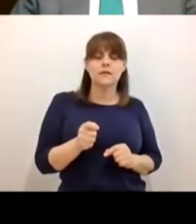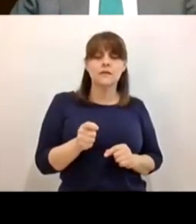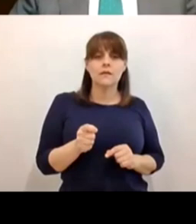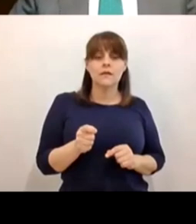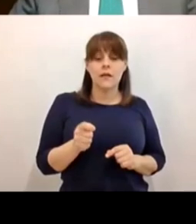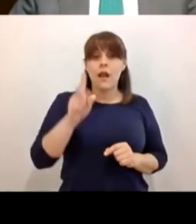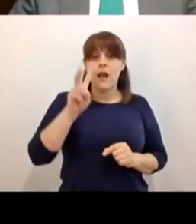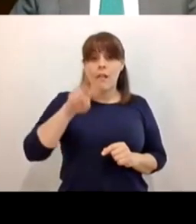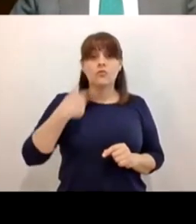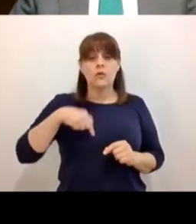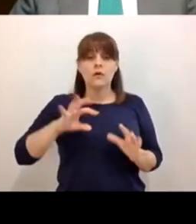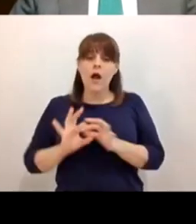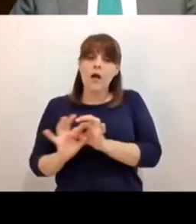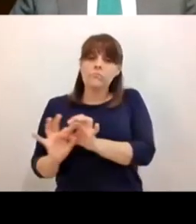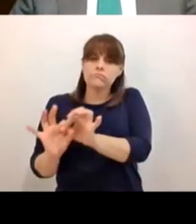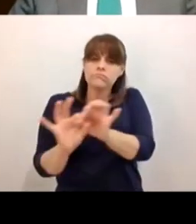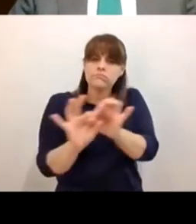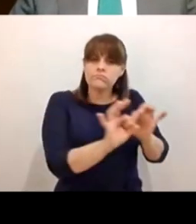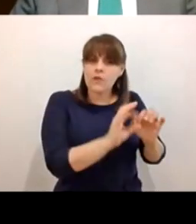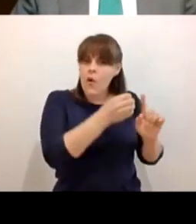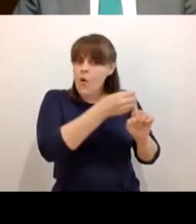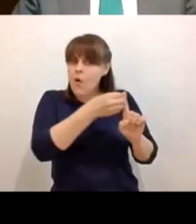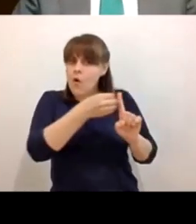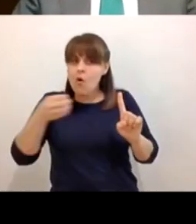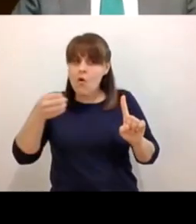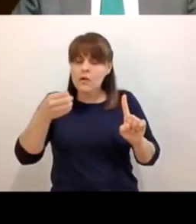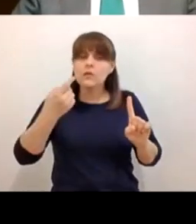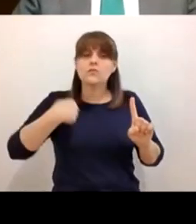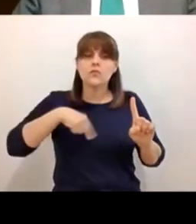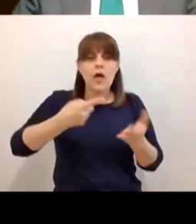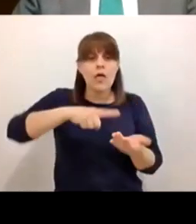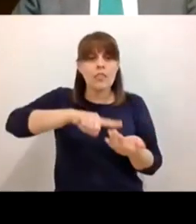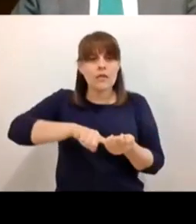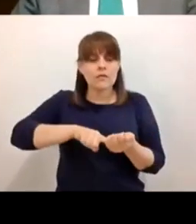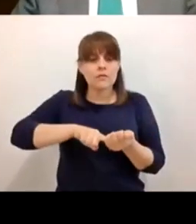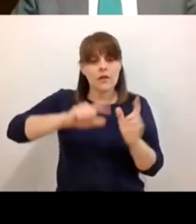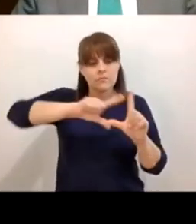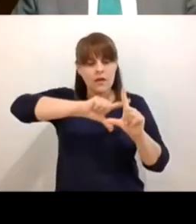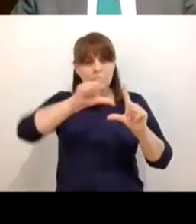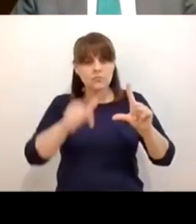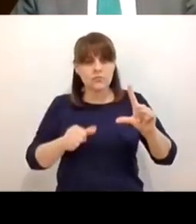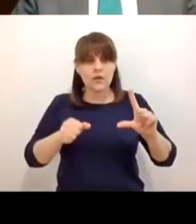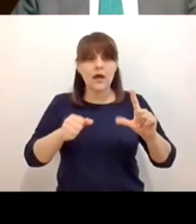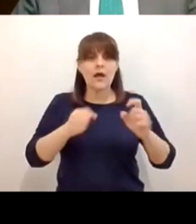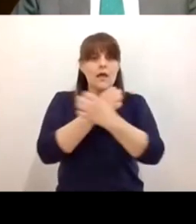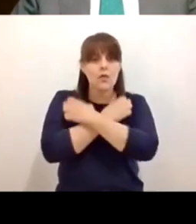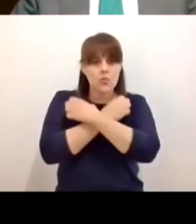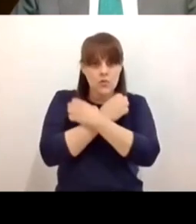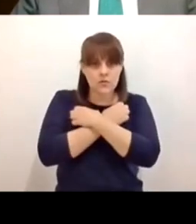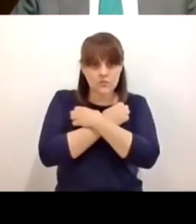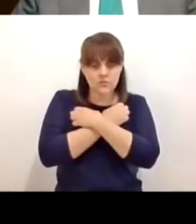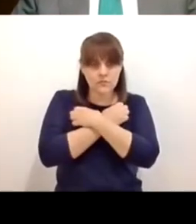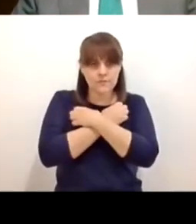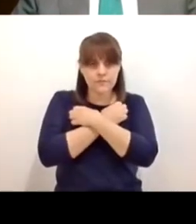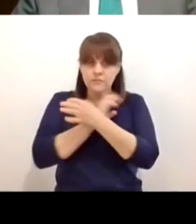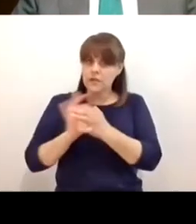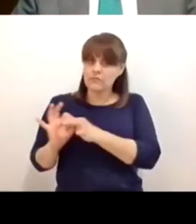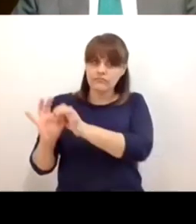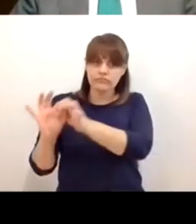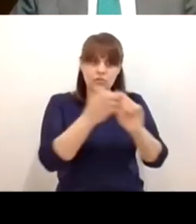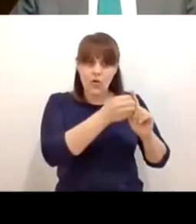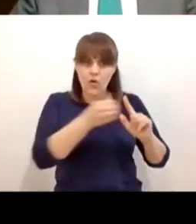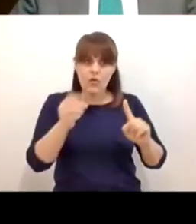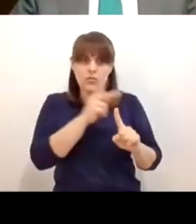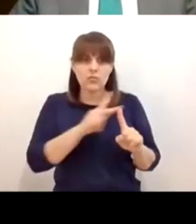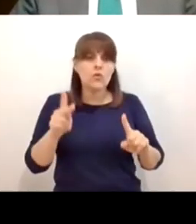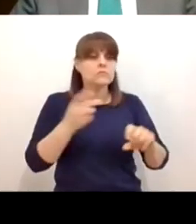coordinación que debemos tener en todo el sistema educativo nacional y afortunadamente con todos los estados tenemos